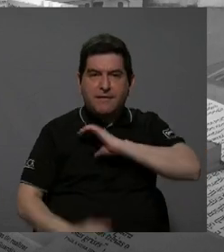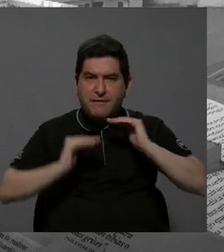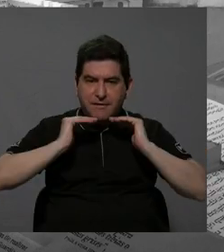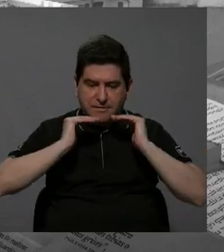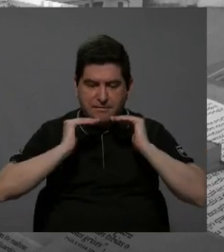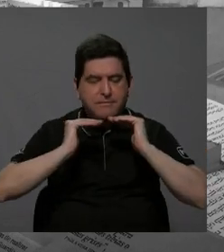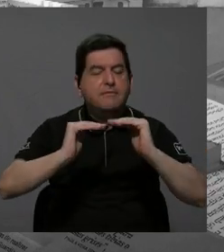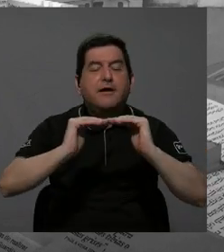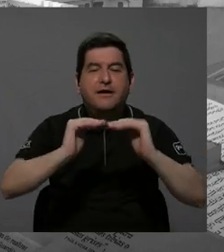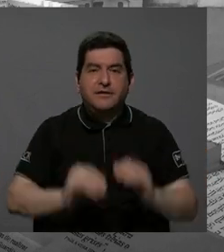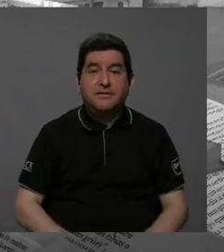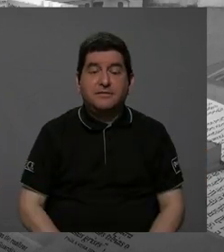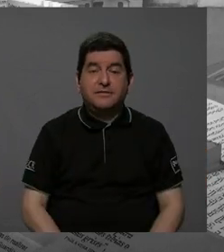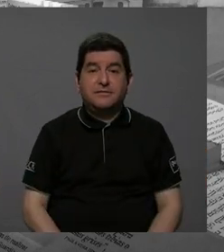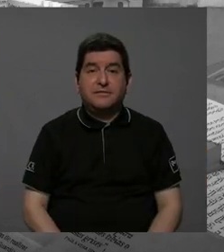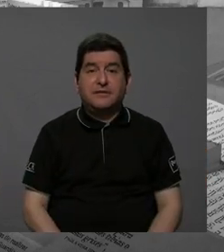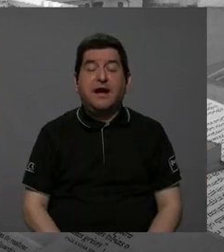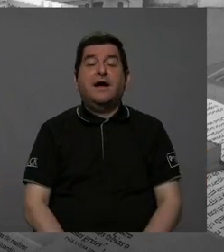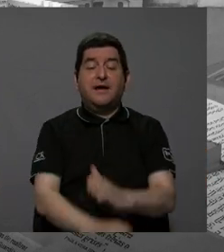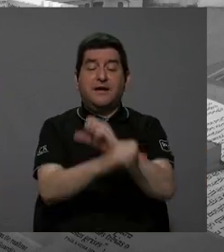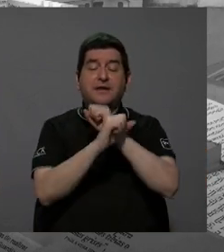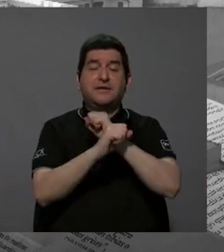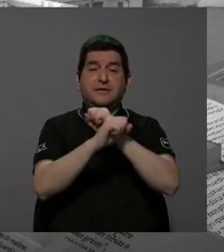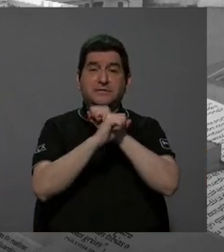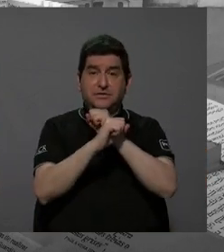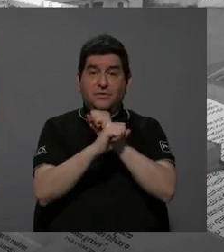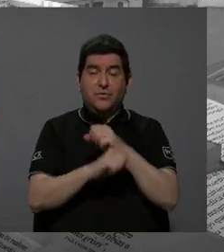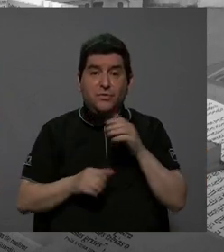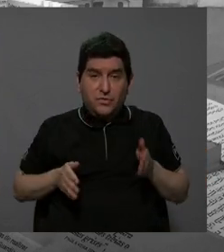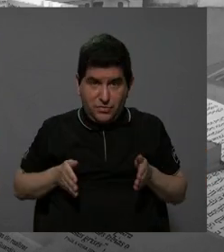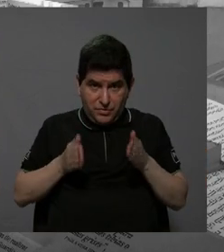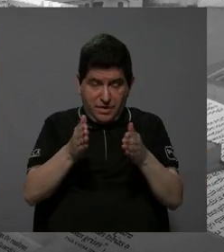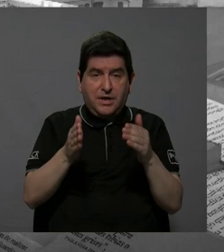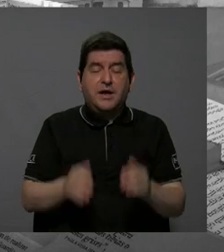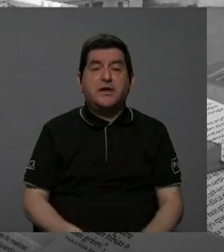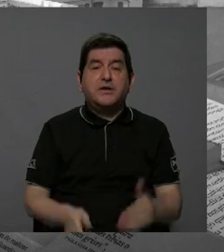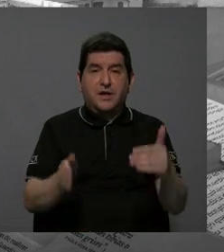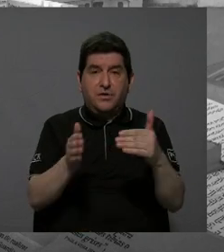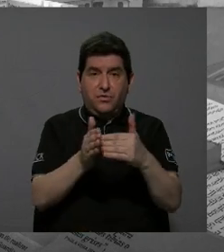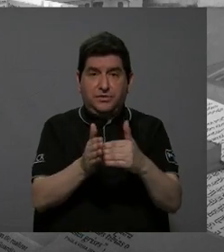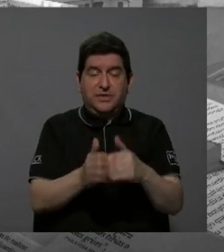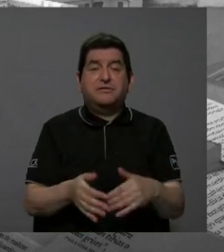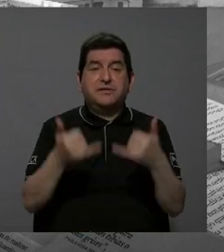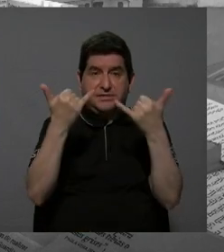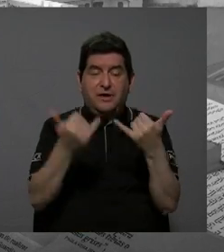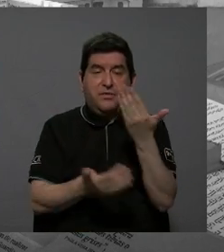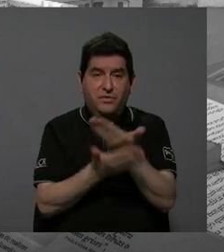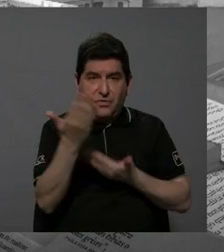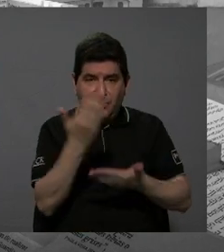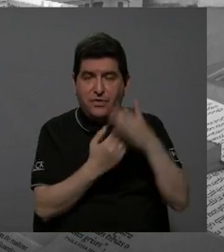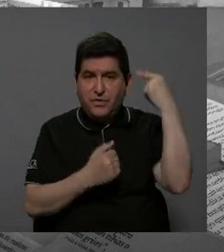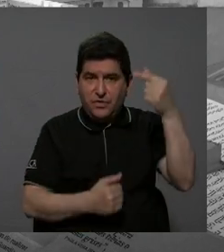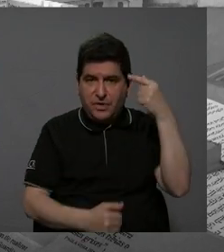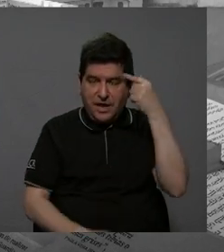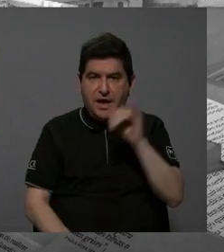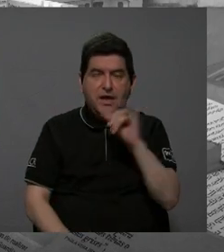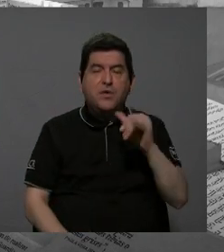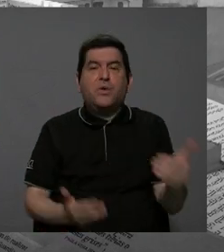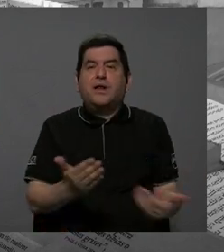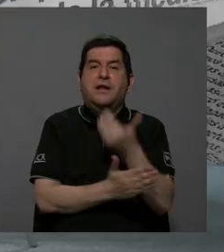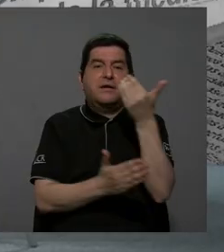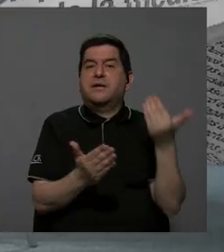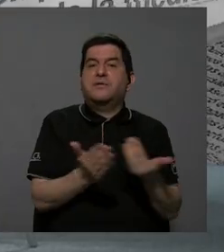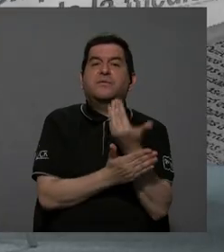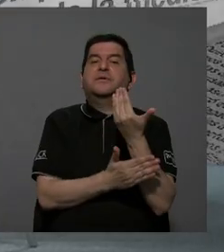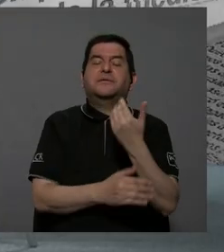¿Para qué? Para que eventualmente asegurar que la carretera, cuando vuelva a manos del Estado, vuelva prácticamente como si estuviera nueva.